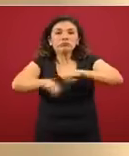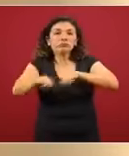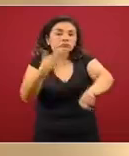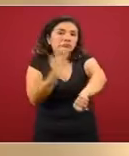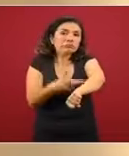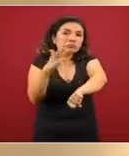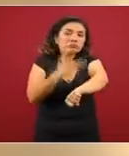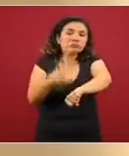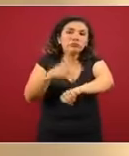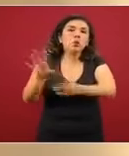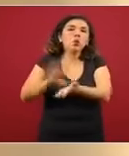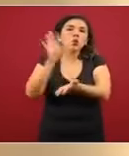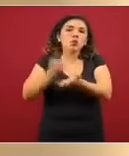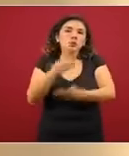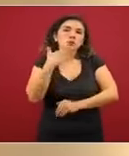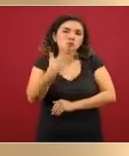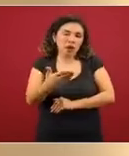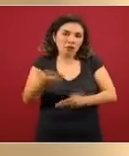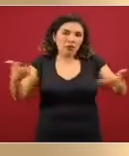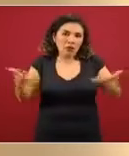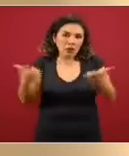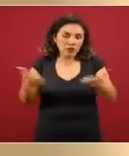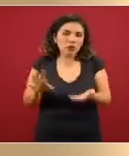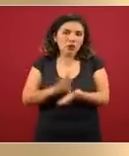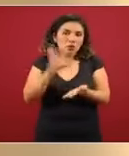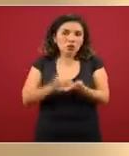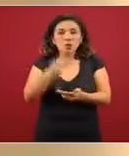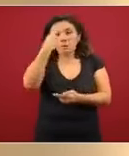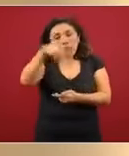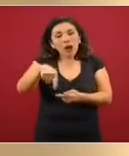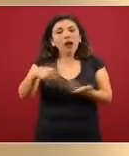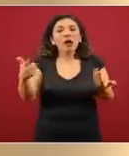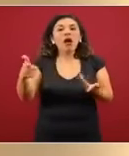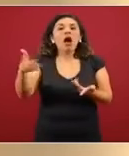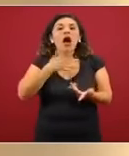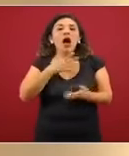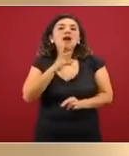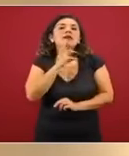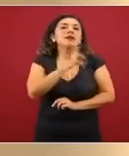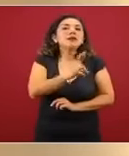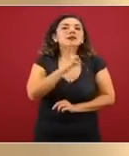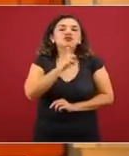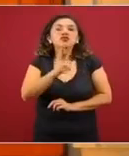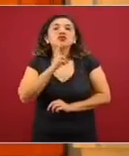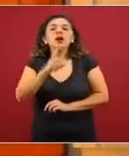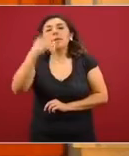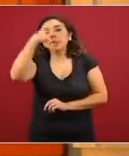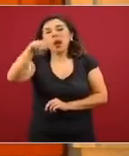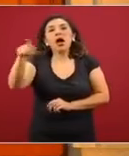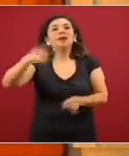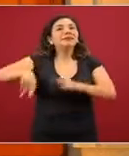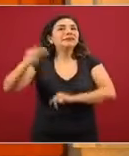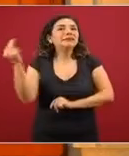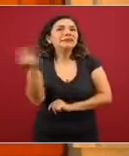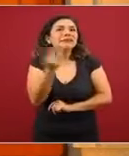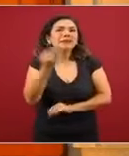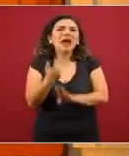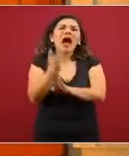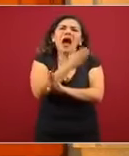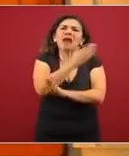hacer su trabajo y para que tengan respuesta a una demanda que hemos